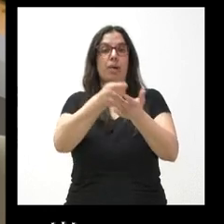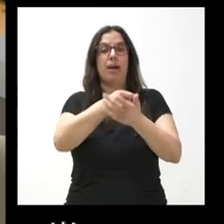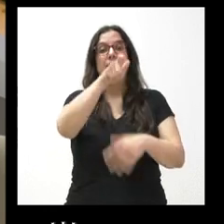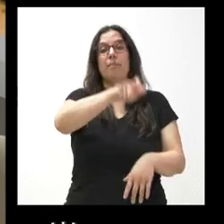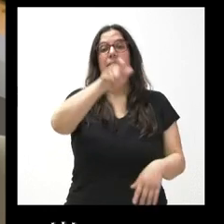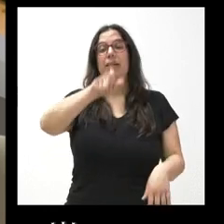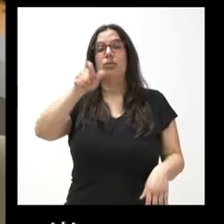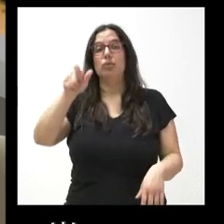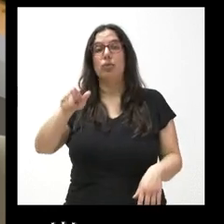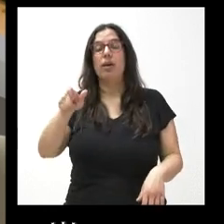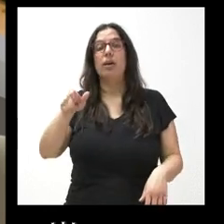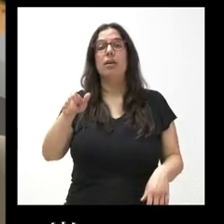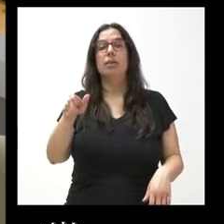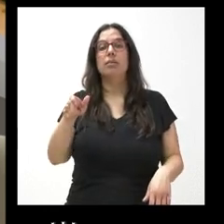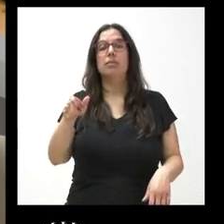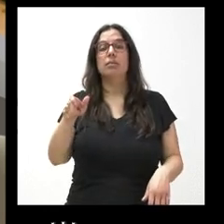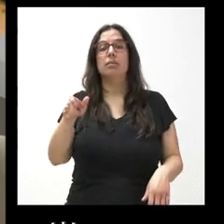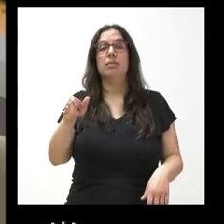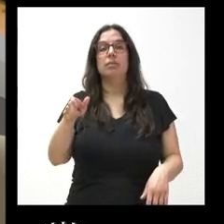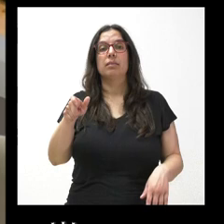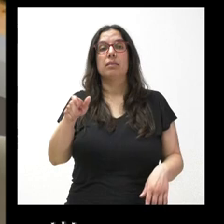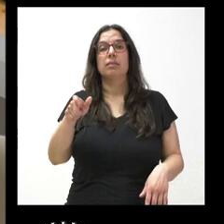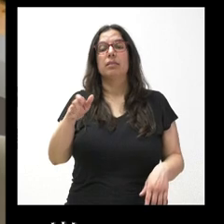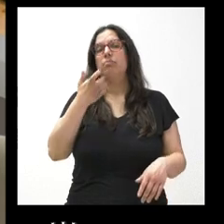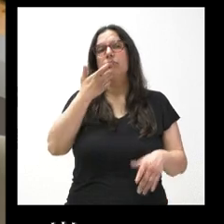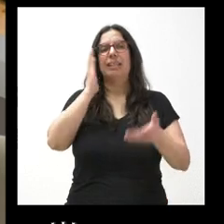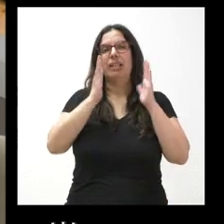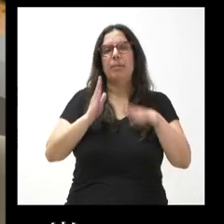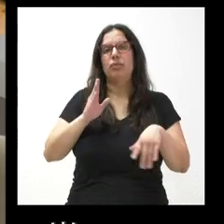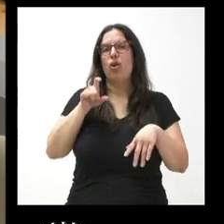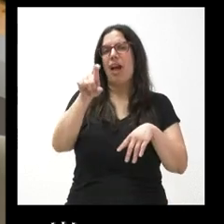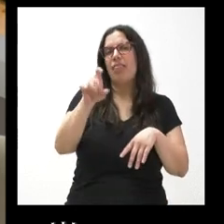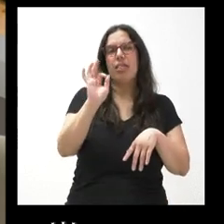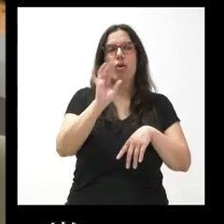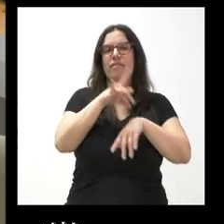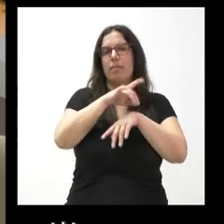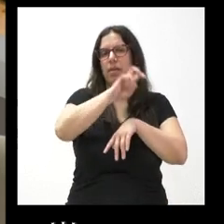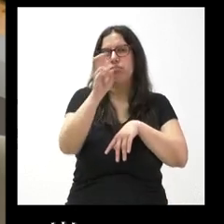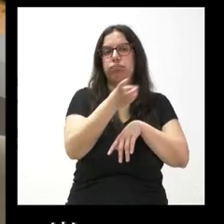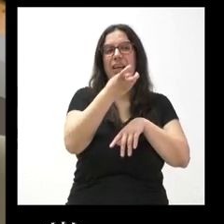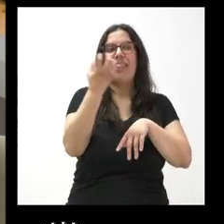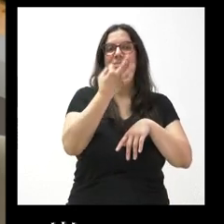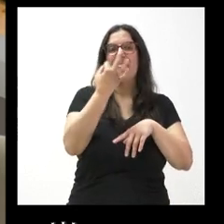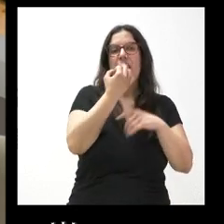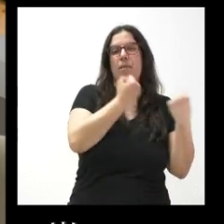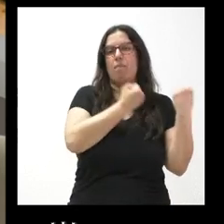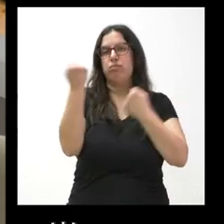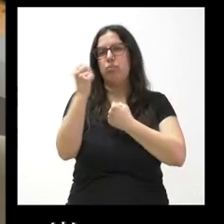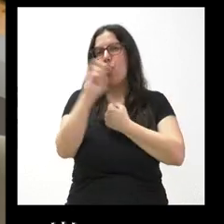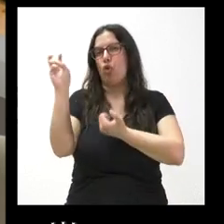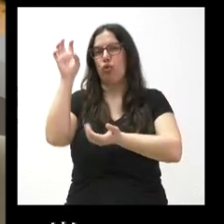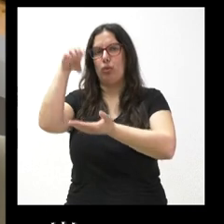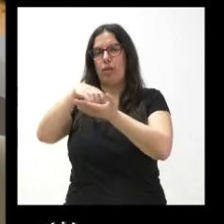que tienen que recibir tratamiento por cáncer o otra enfermedad que tienen que trasladarse. Hablábamos de que se está pagando ahora mismo nueve